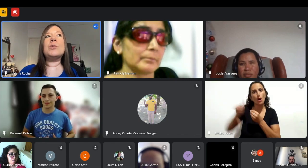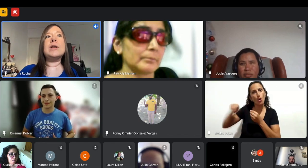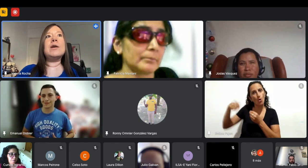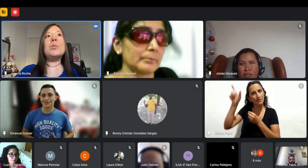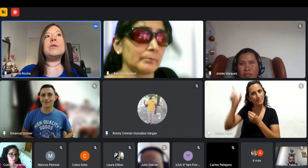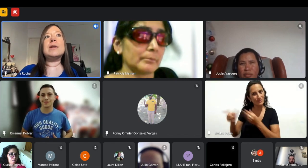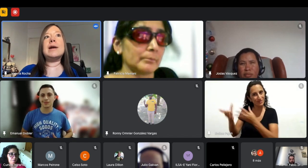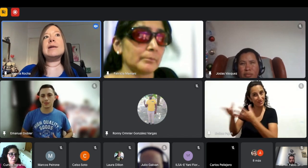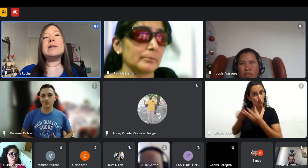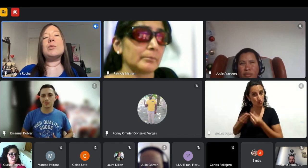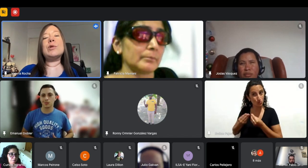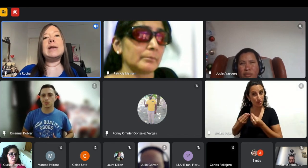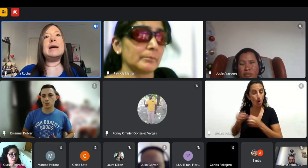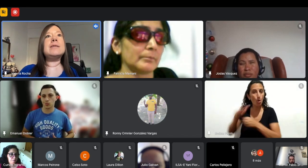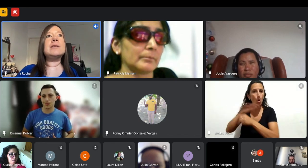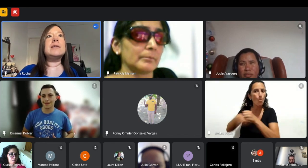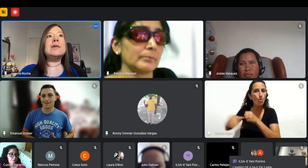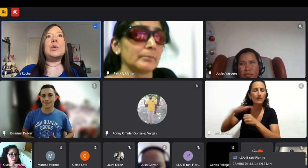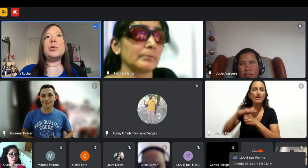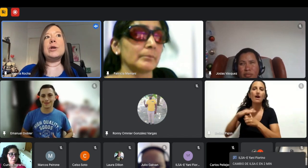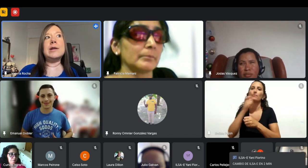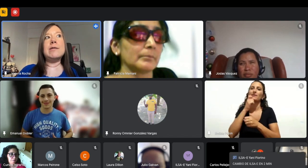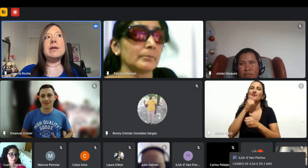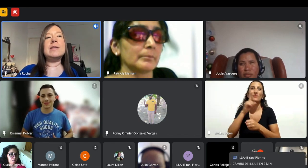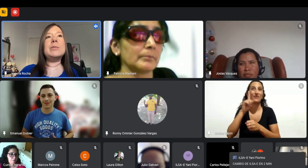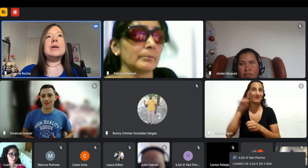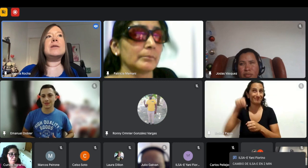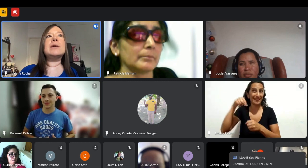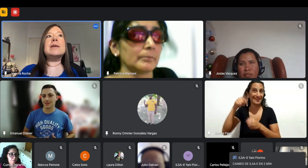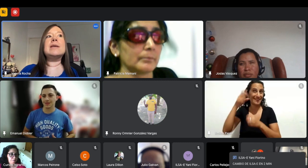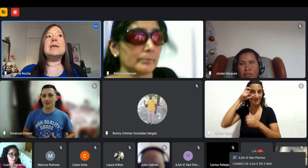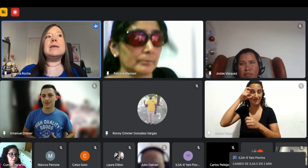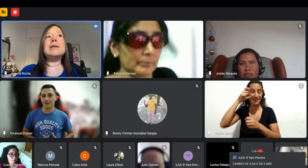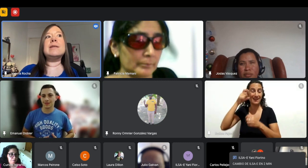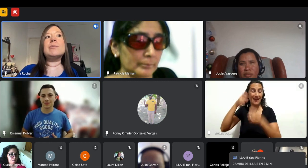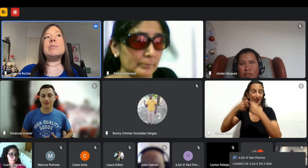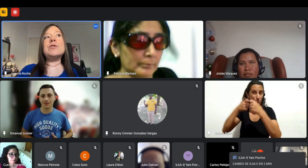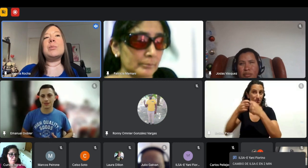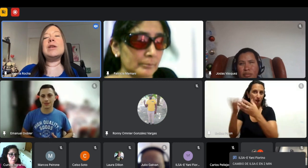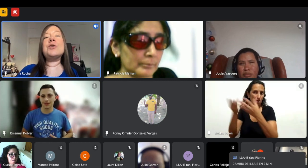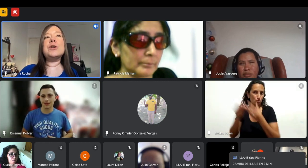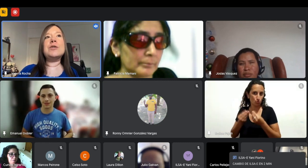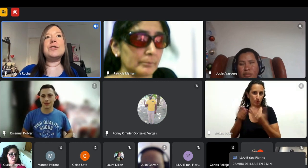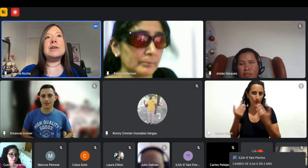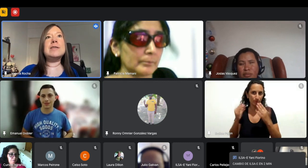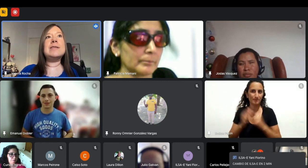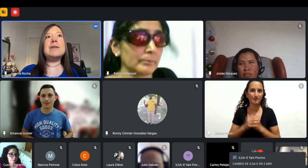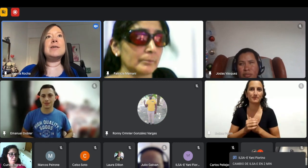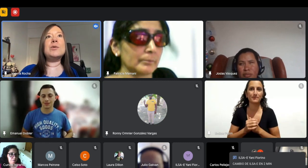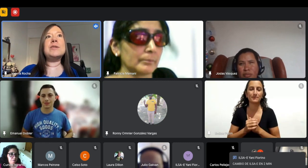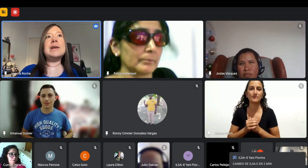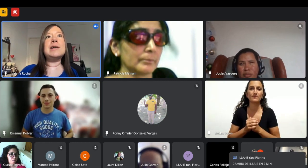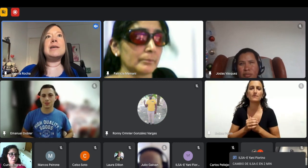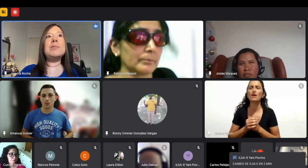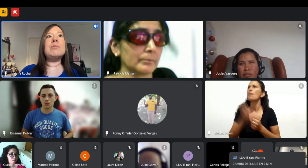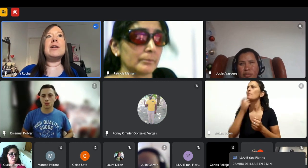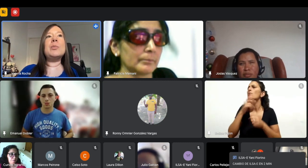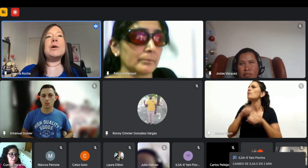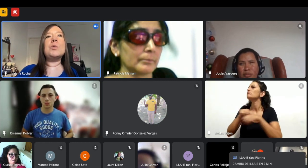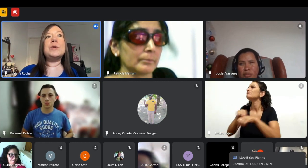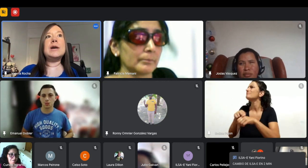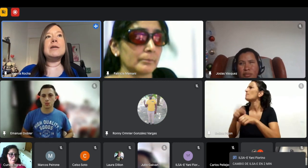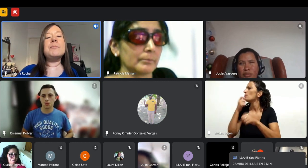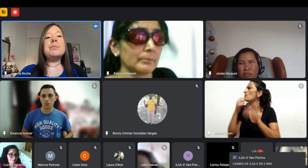tantas comunidades como Integrarte como Dalat nos pueden escribir también y no sé pedir consejo che este CV ¿cómo está?